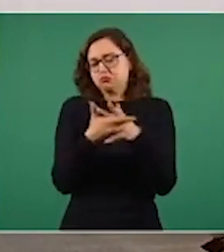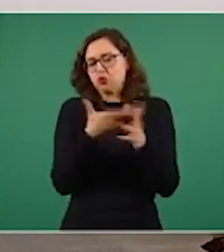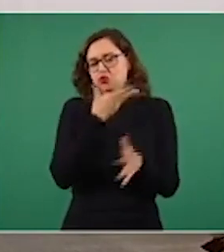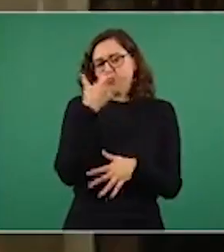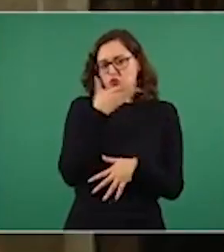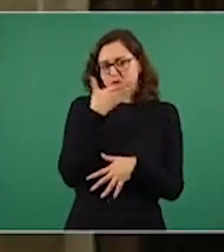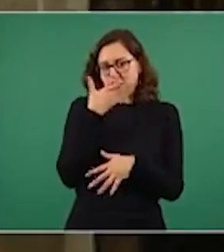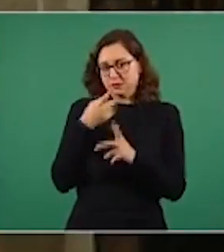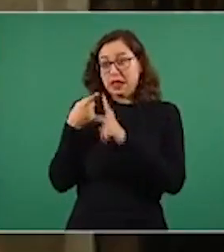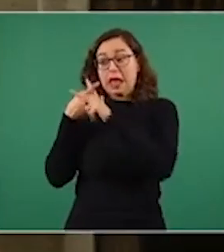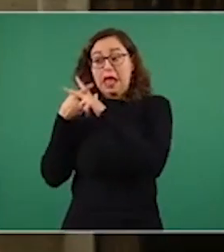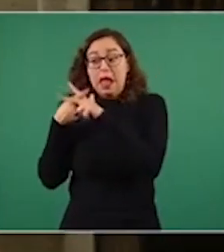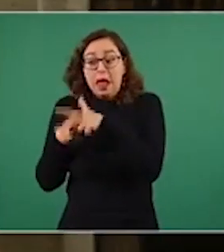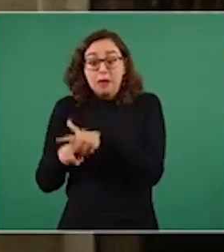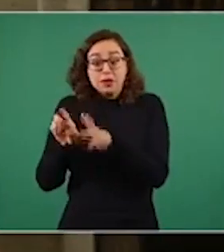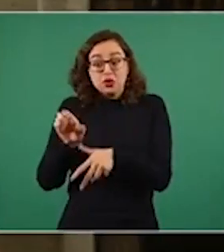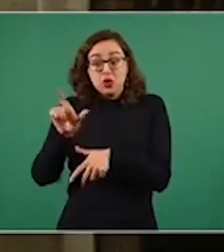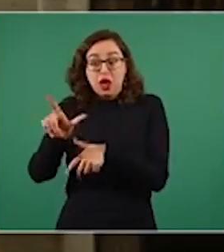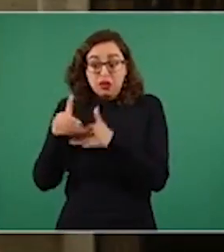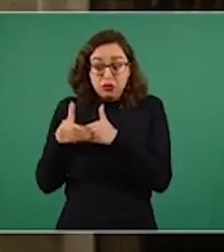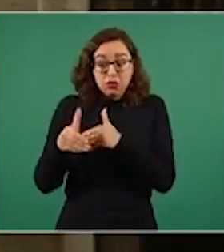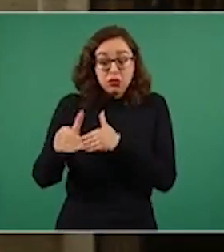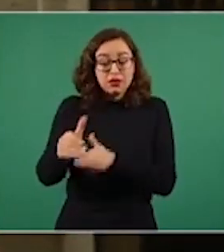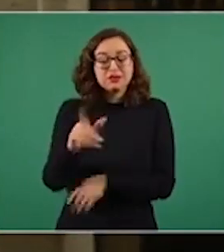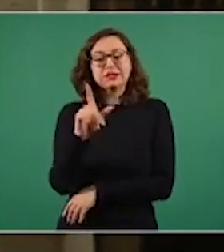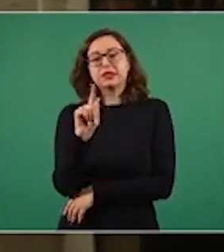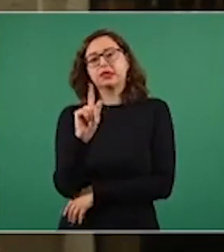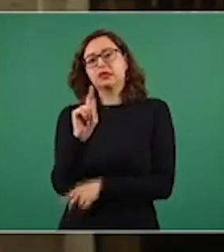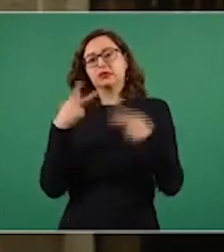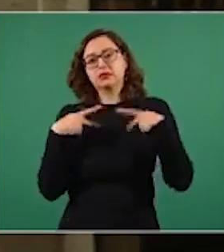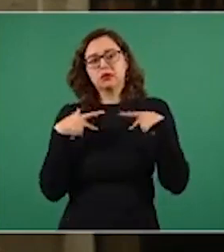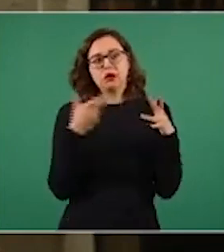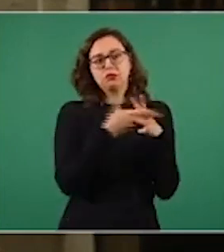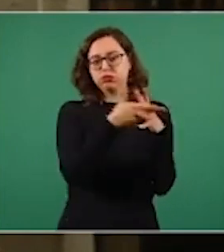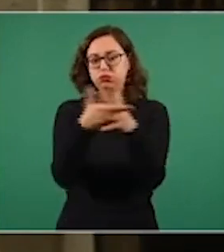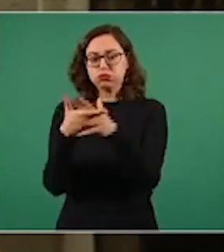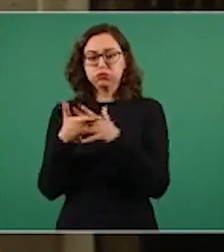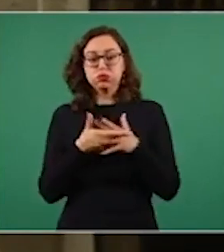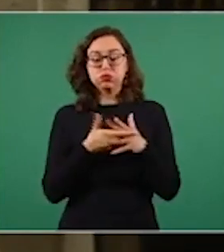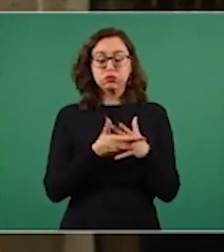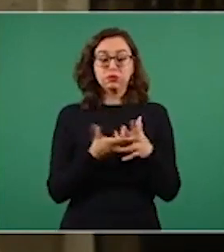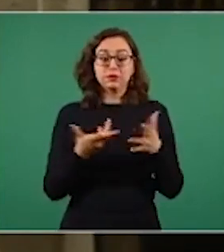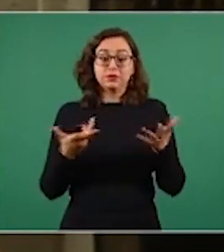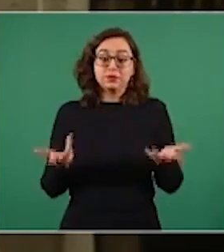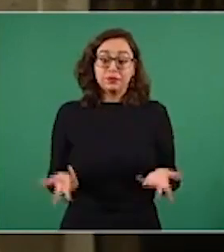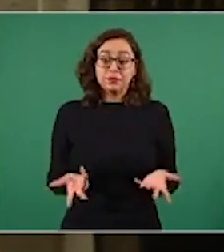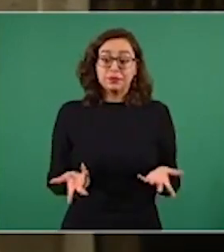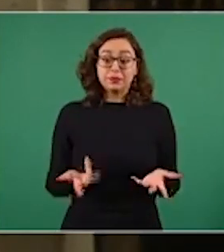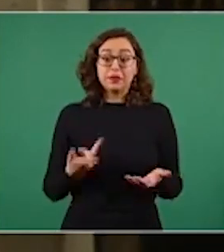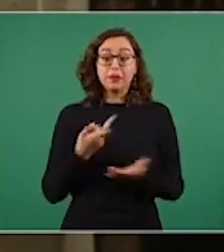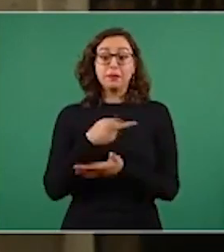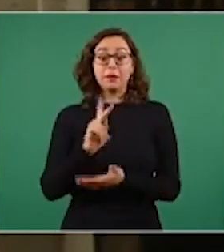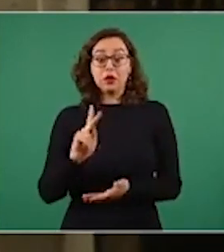durante su ejercicio. Pero trabajando esta información sufrimos este espionaje. Yo le quiero mencionar otra cosa.